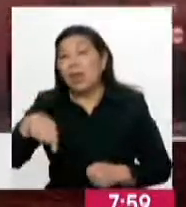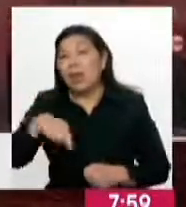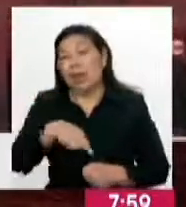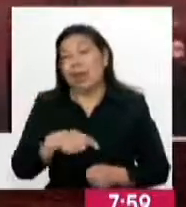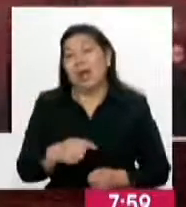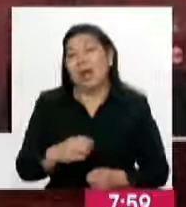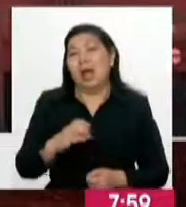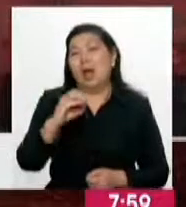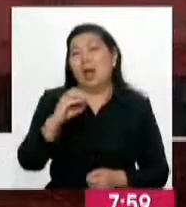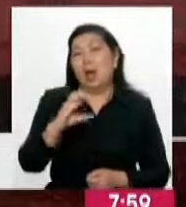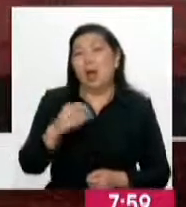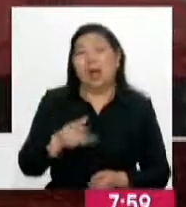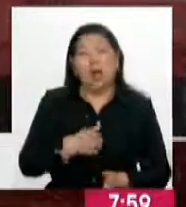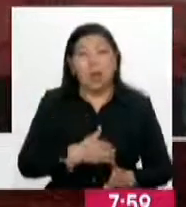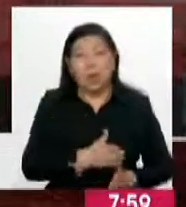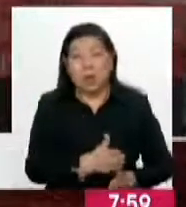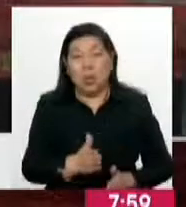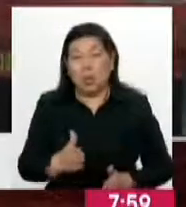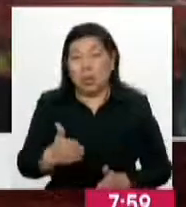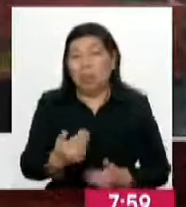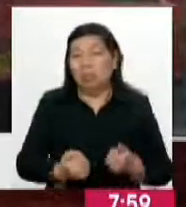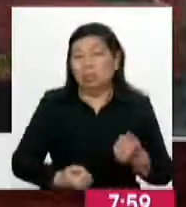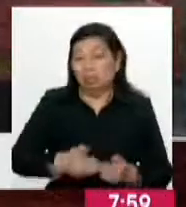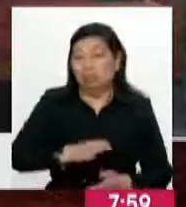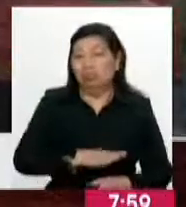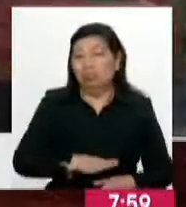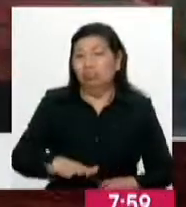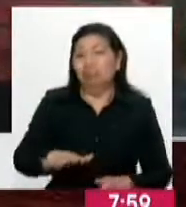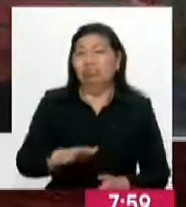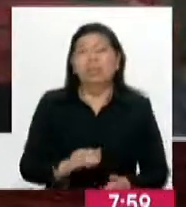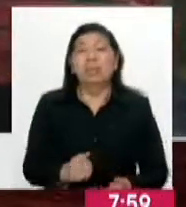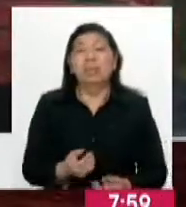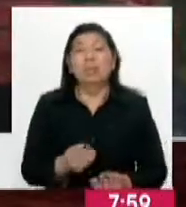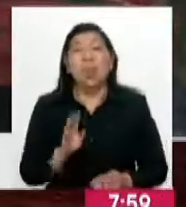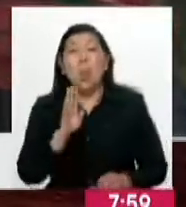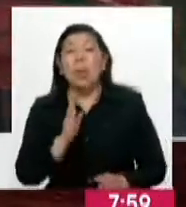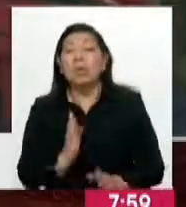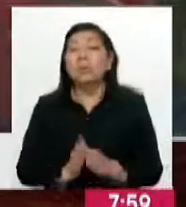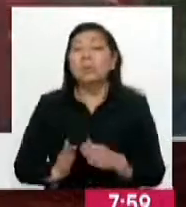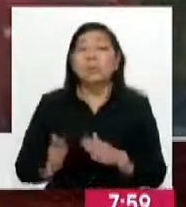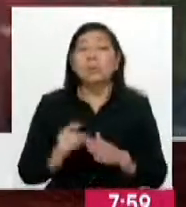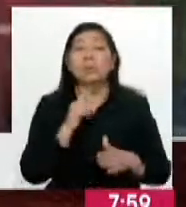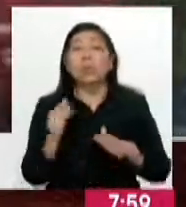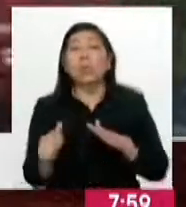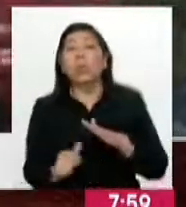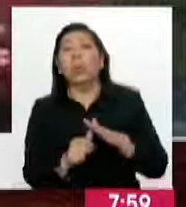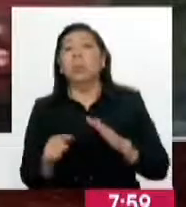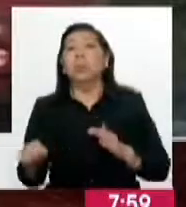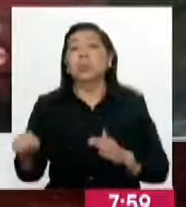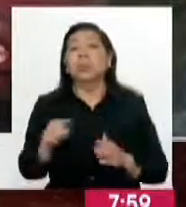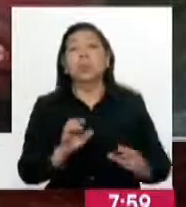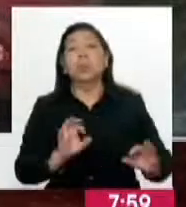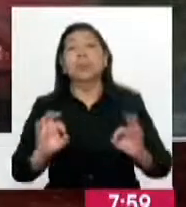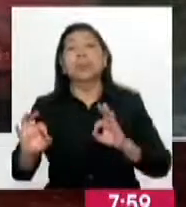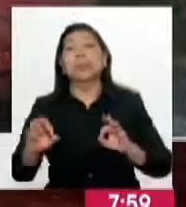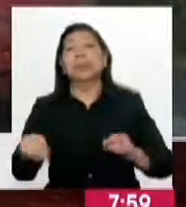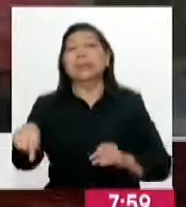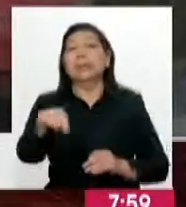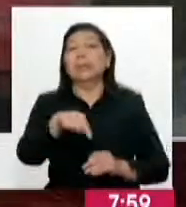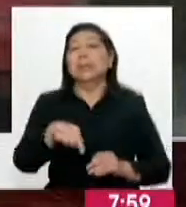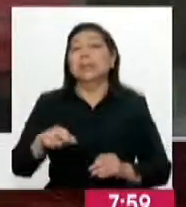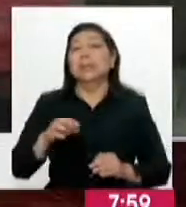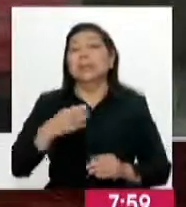Apurimac pasa por esa zona, a las pistas clandestinas de diferentes zonas, especialmente